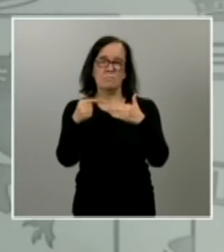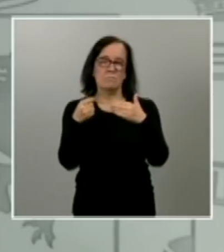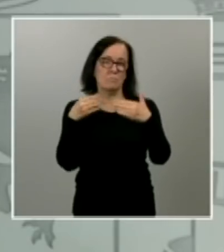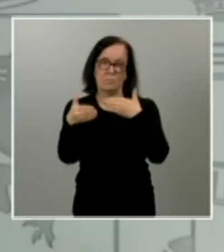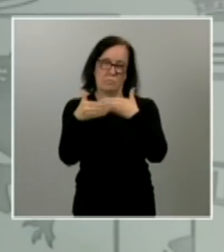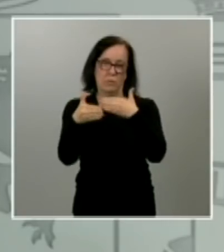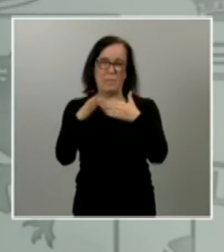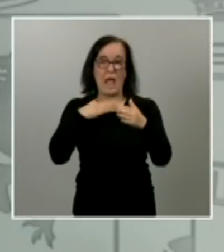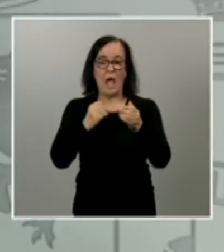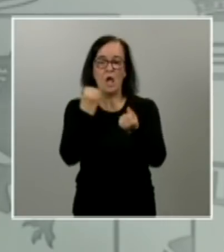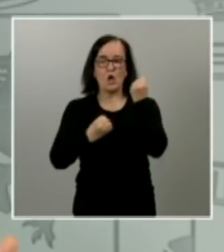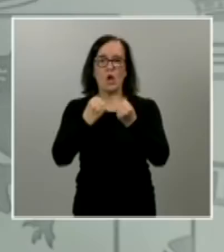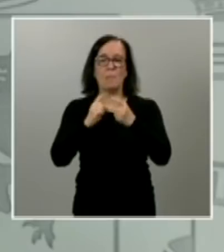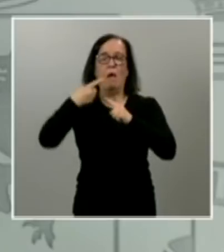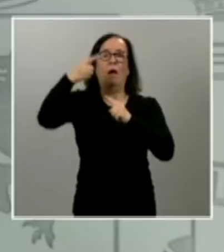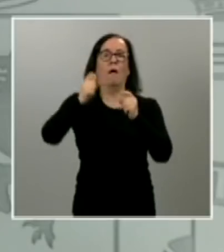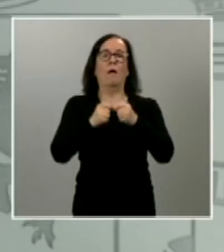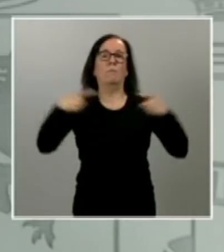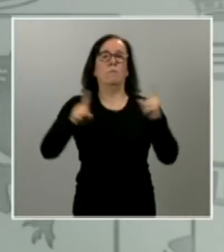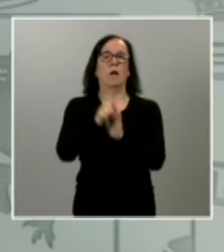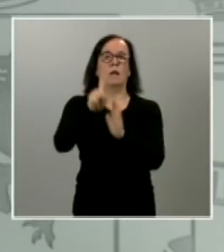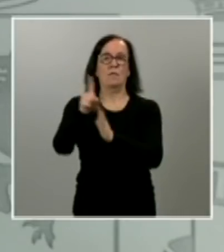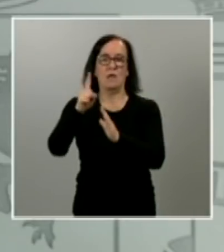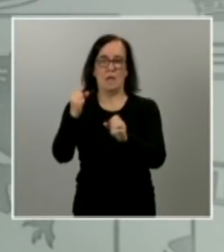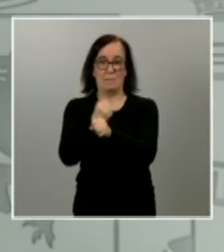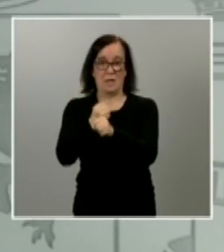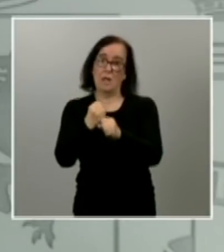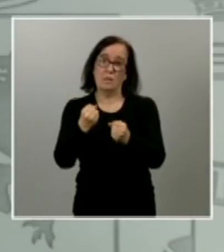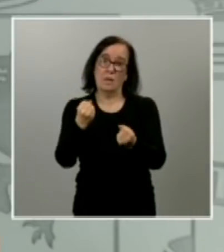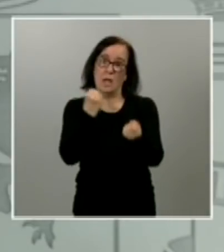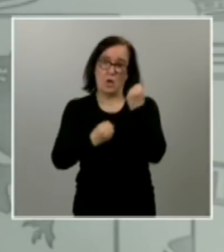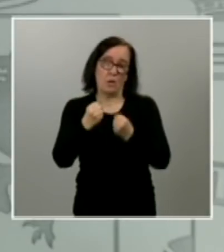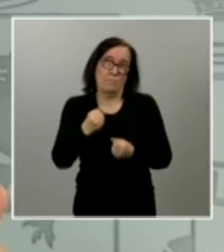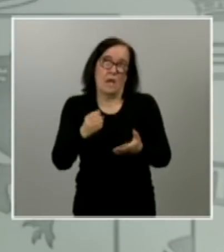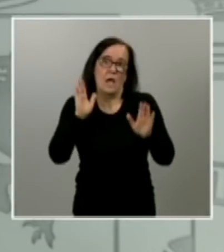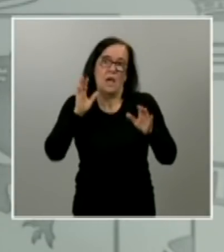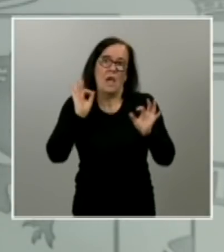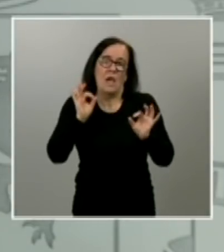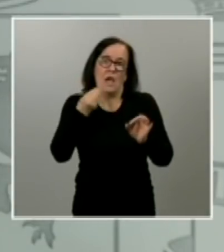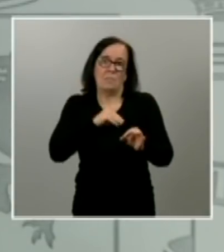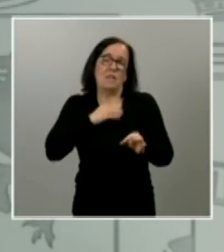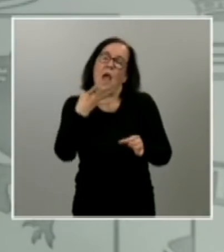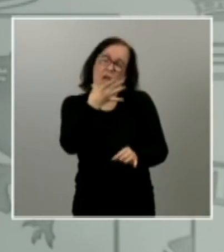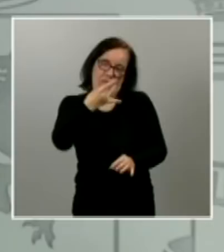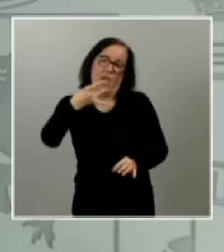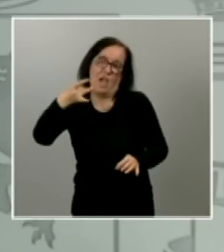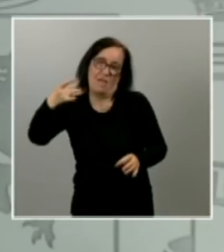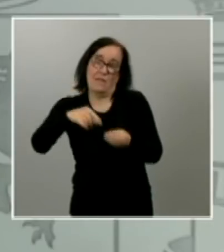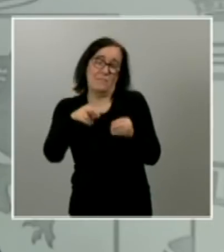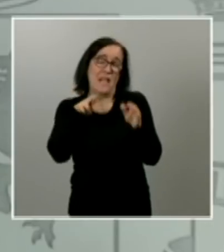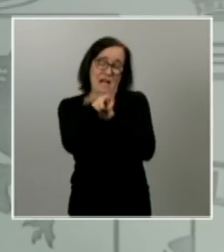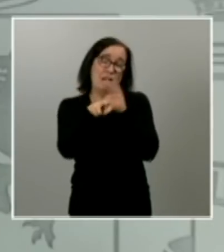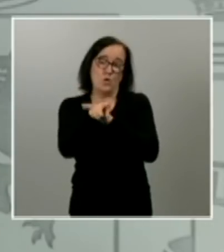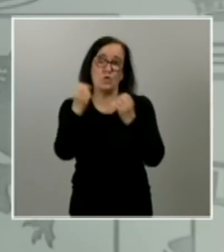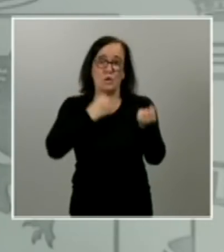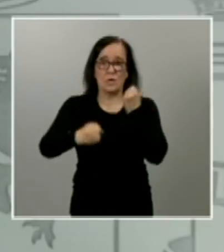crecer y a crear empleo es evidente que la economía española se va a tener que endeudar es evidente por tanto que vamos a detraer recursos económicos a las